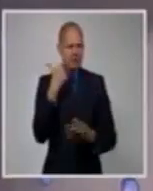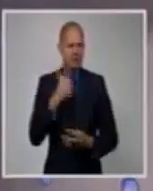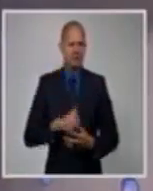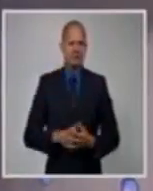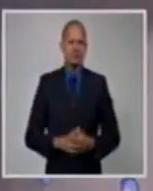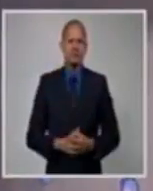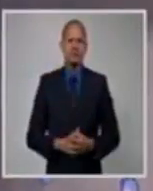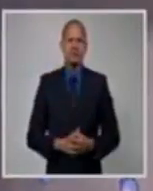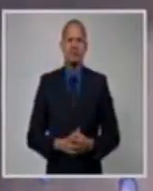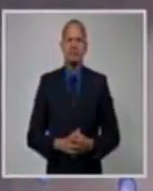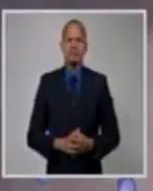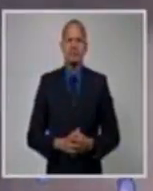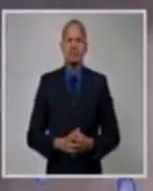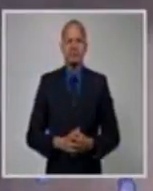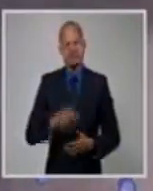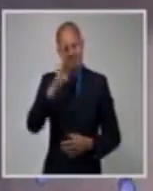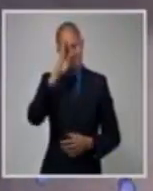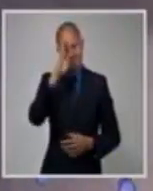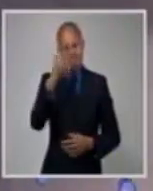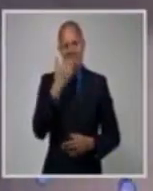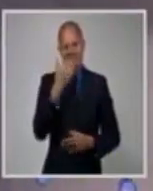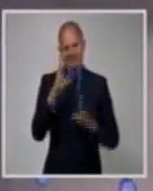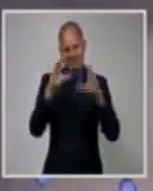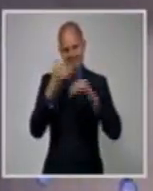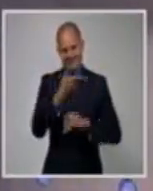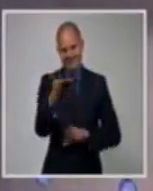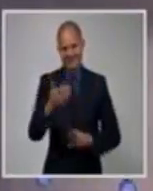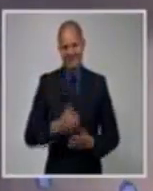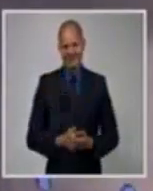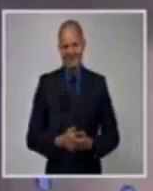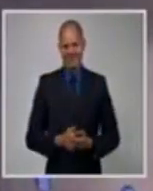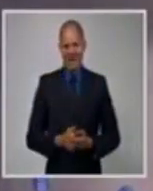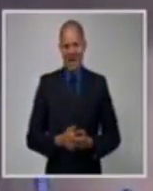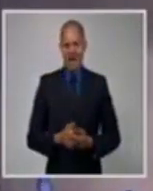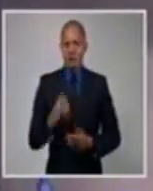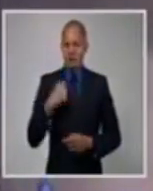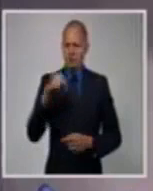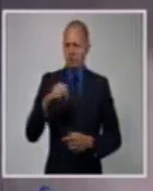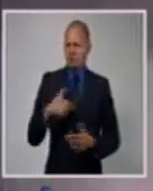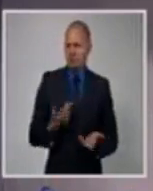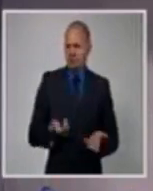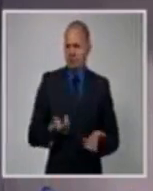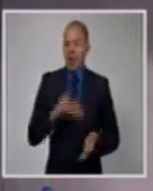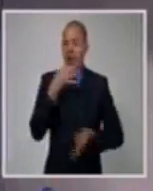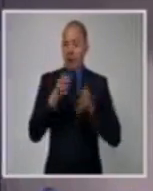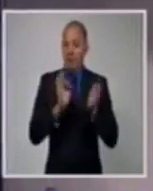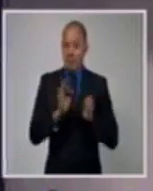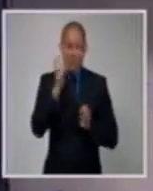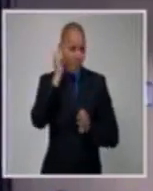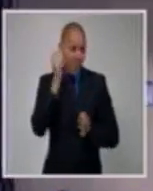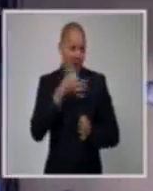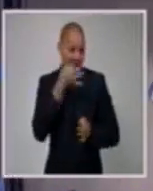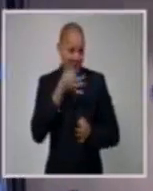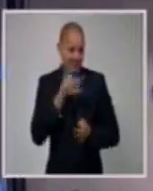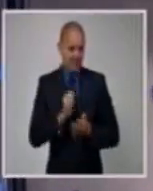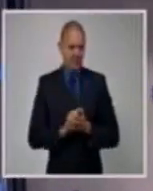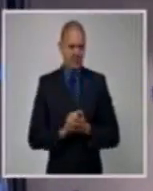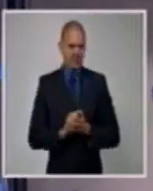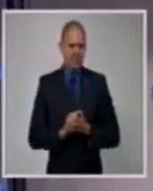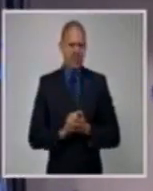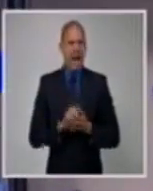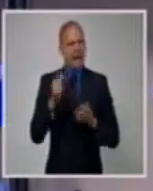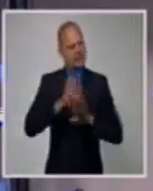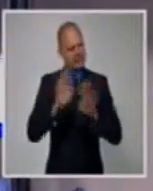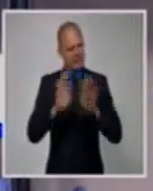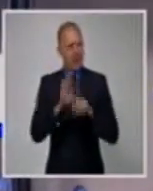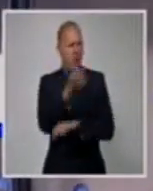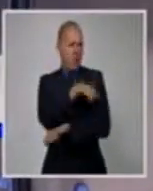Sí, cómo no, saludos, buenas noches. Estamos aquí para hablar de un hecho, lo acaba de comentar Giselle, un hecho que la mayor parte del pueblo